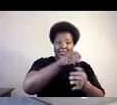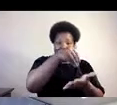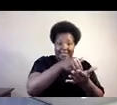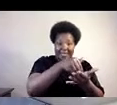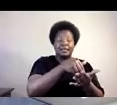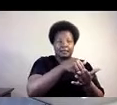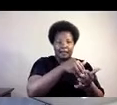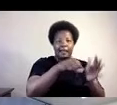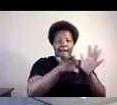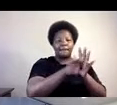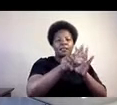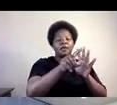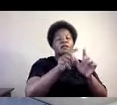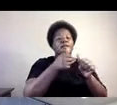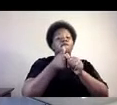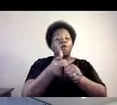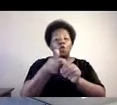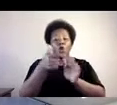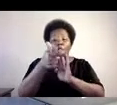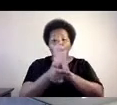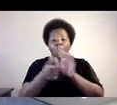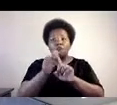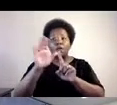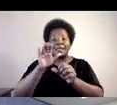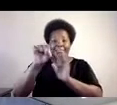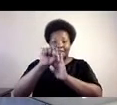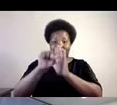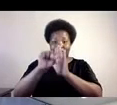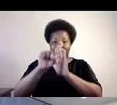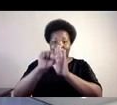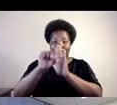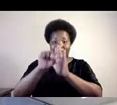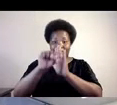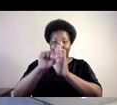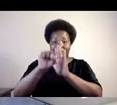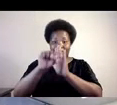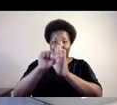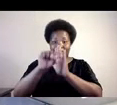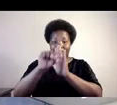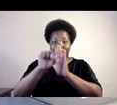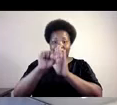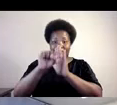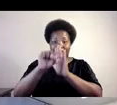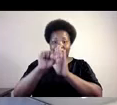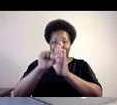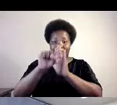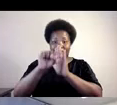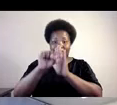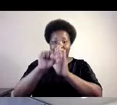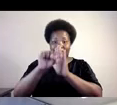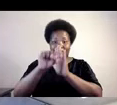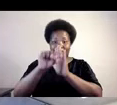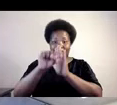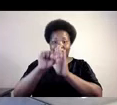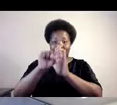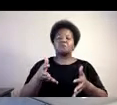regulaciones y todos los servicios y el sistema y también todos los proveedores que se estamos conectando